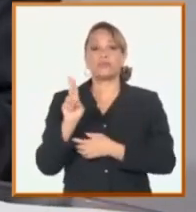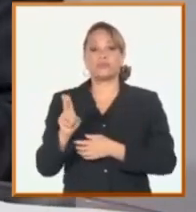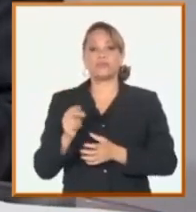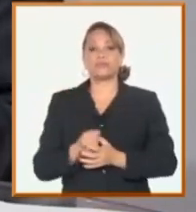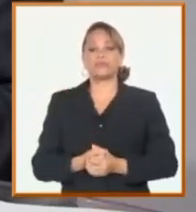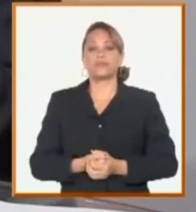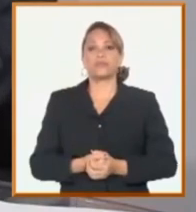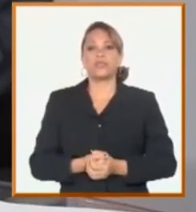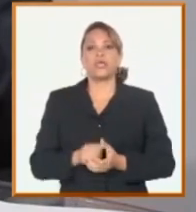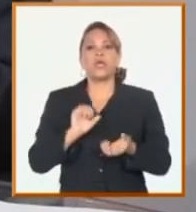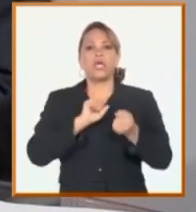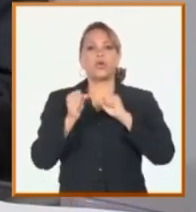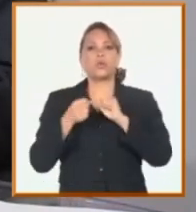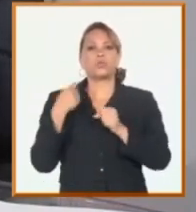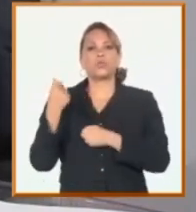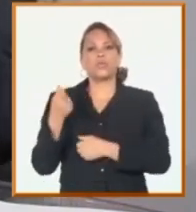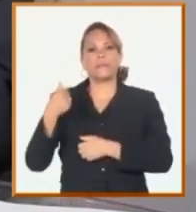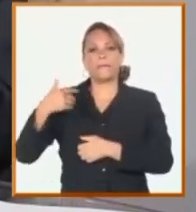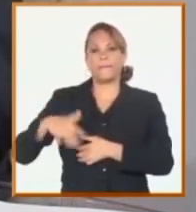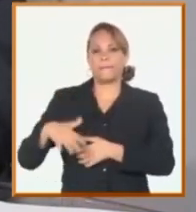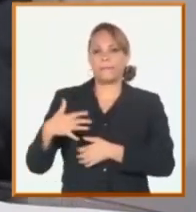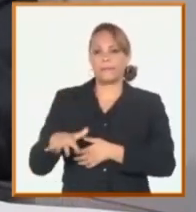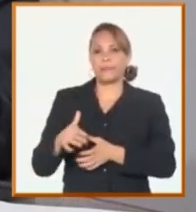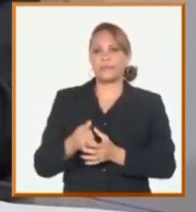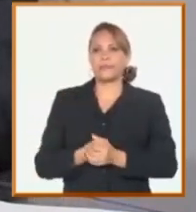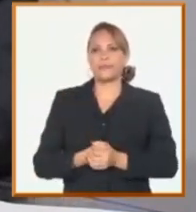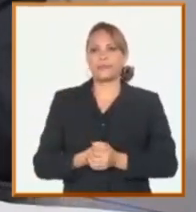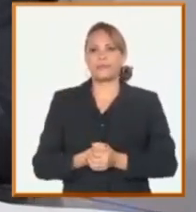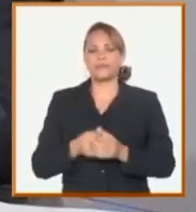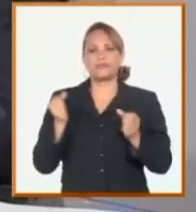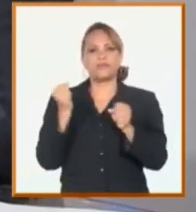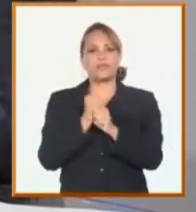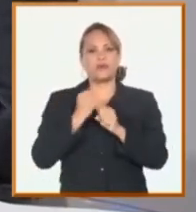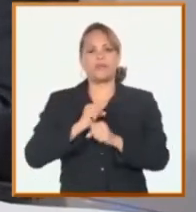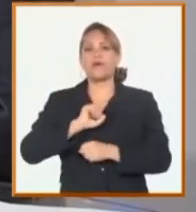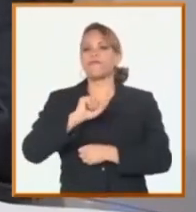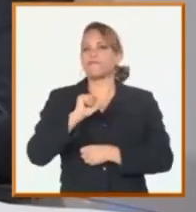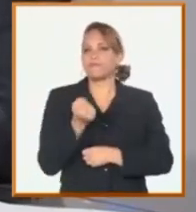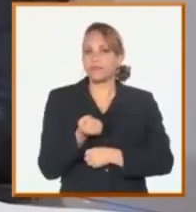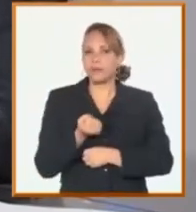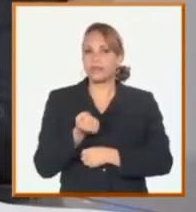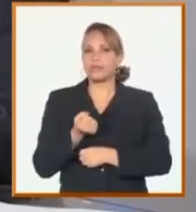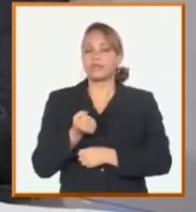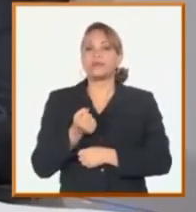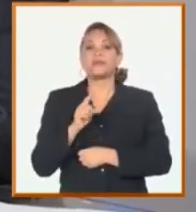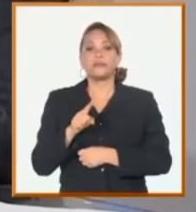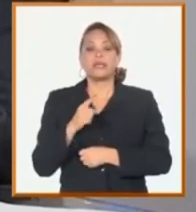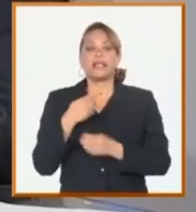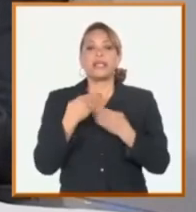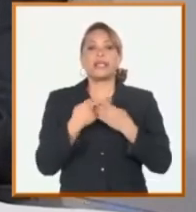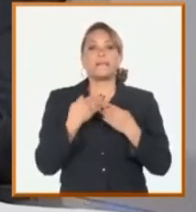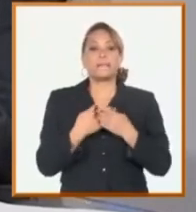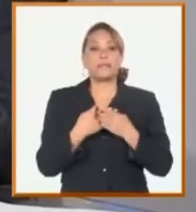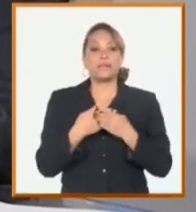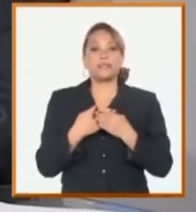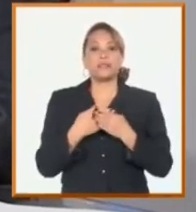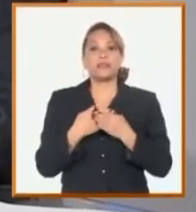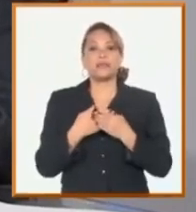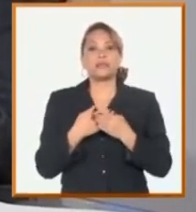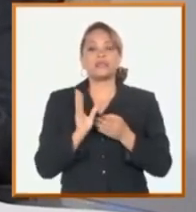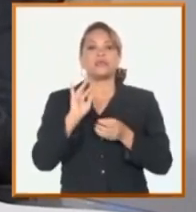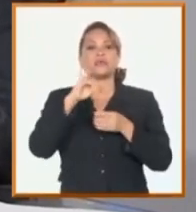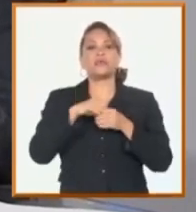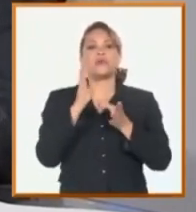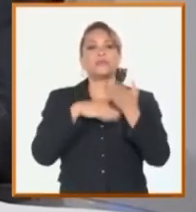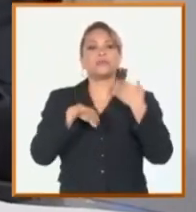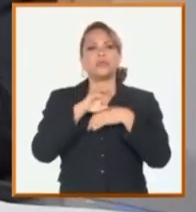control de precios, un papel rector más enérgico, con más peso de los organismos rectores, incluido el Ministerio